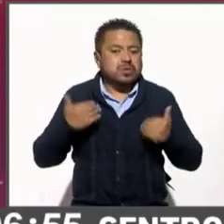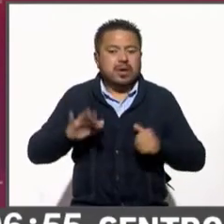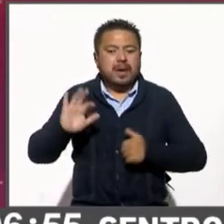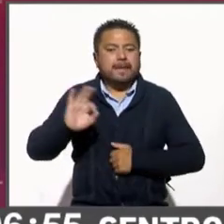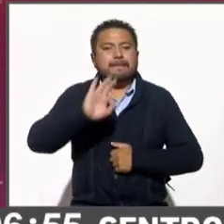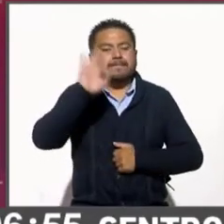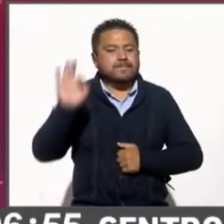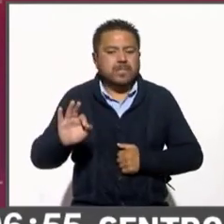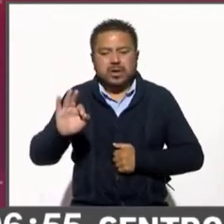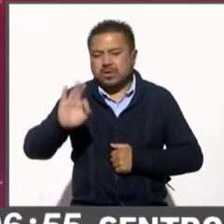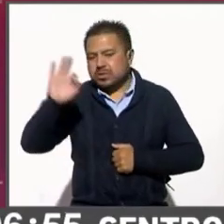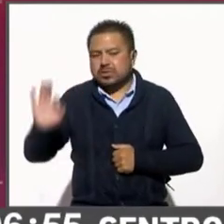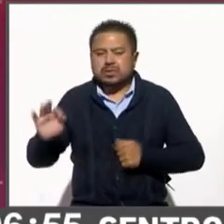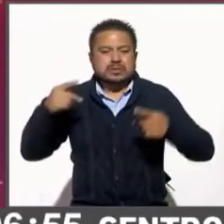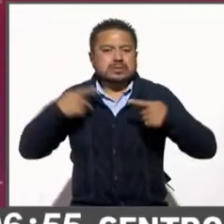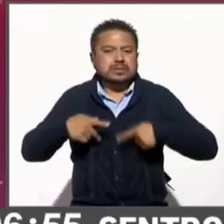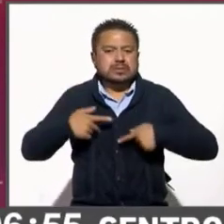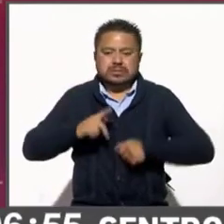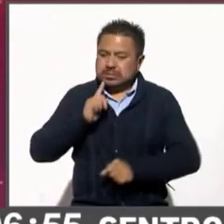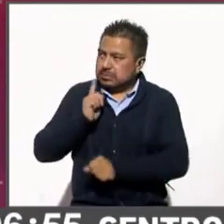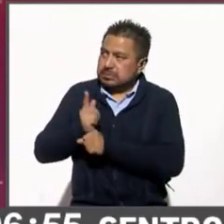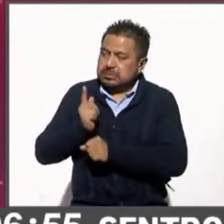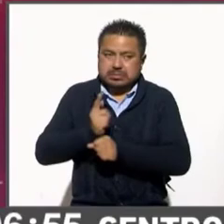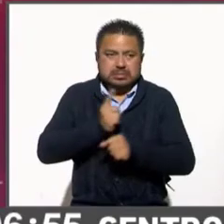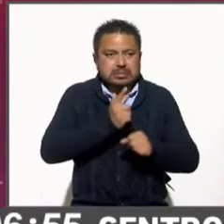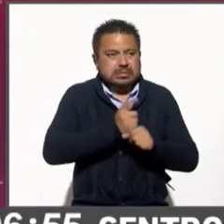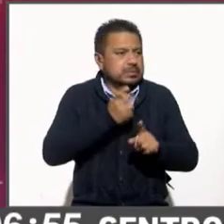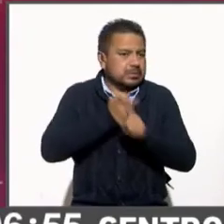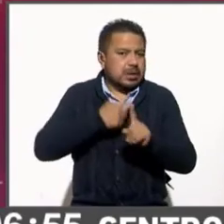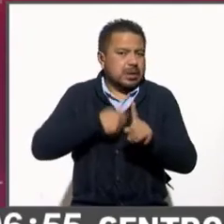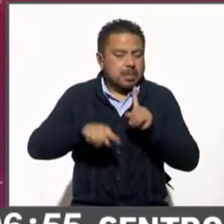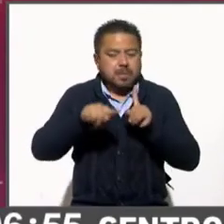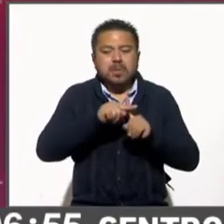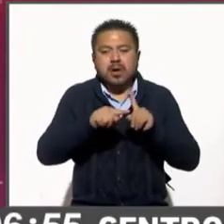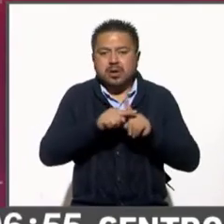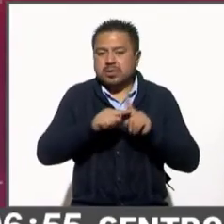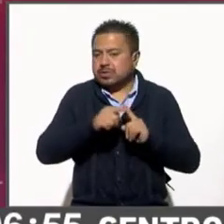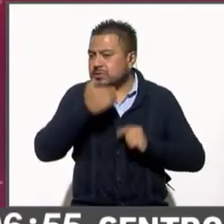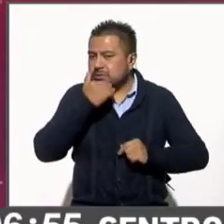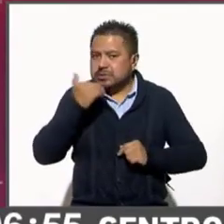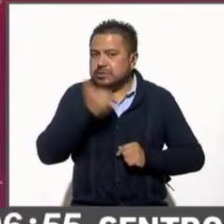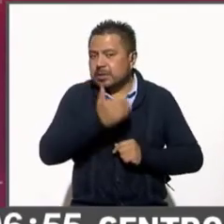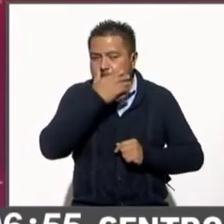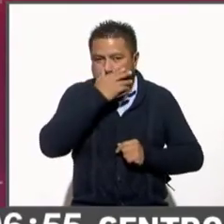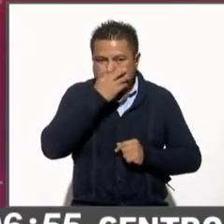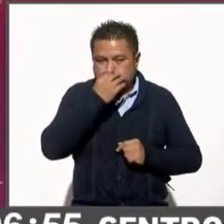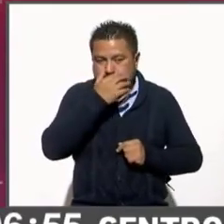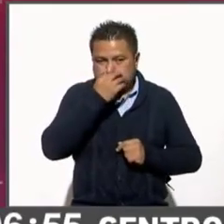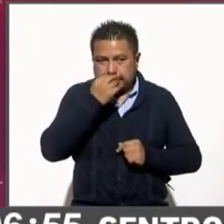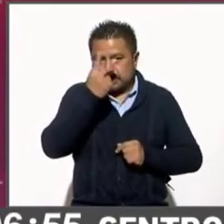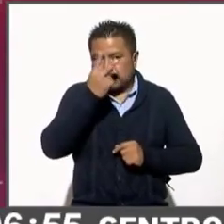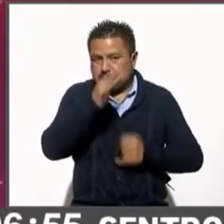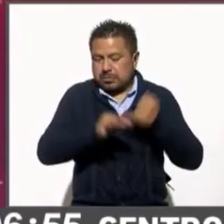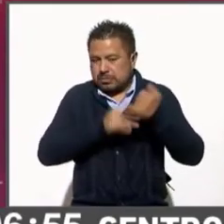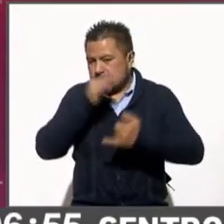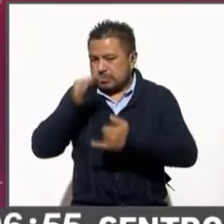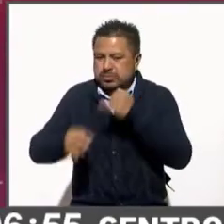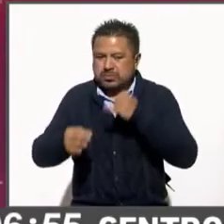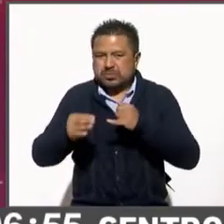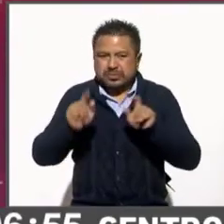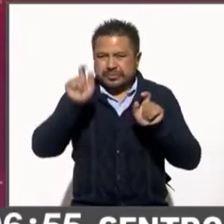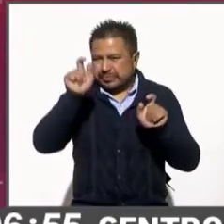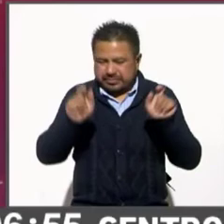población que ve esto de manera positiva. Los dos últimos rubros que son,